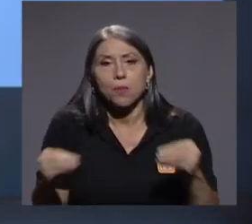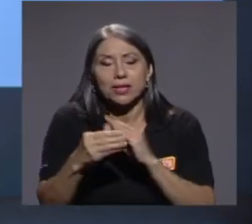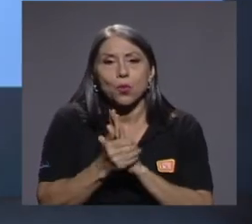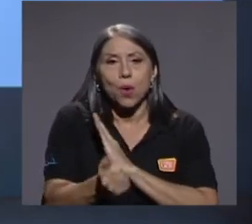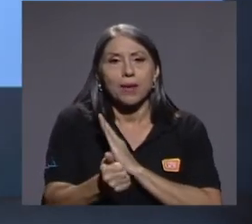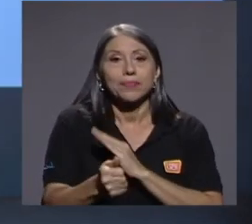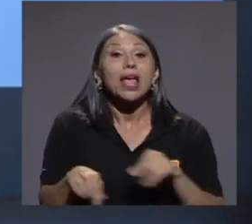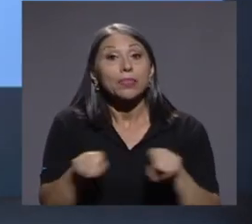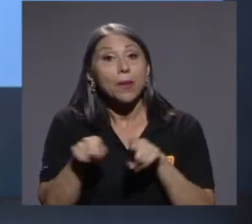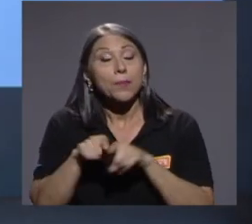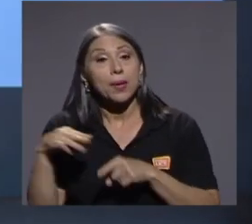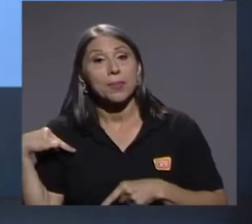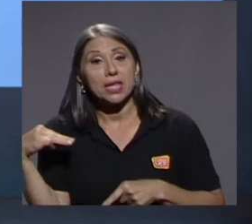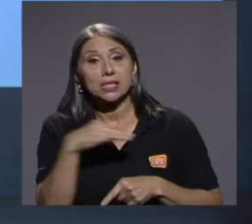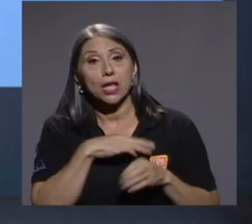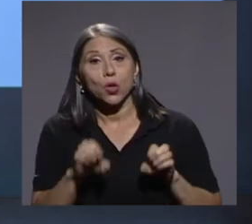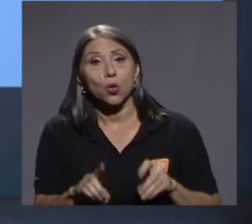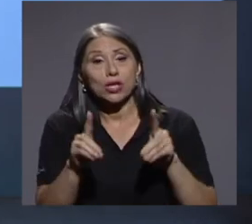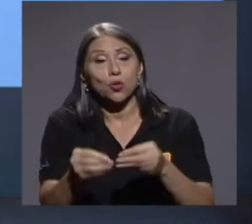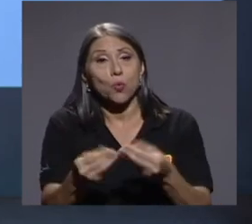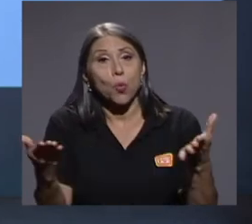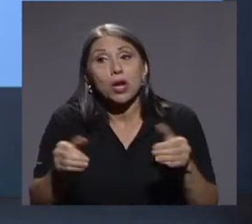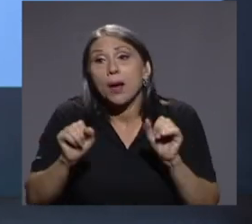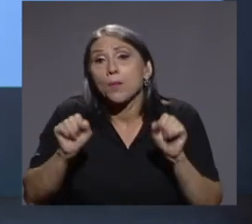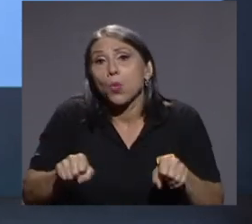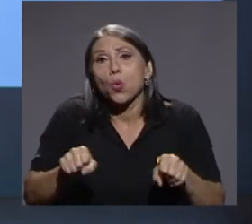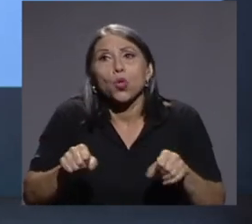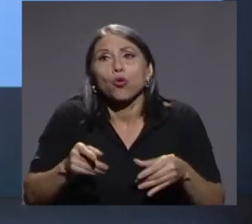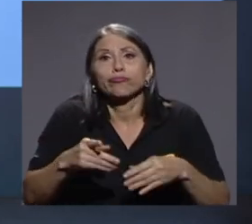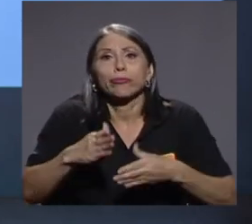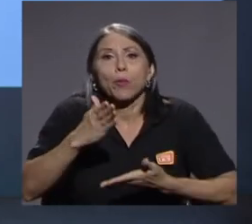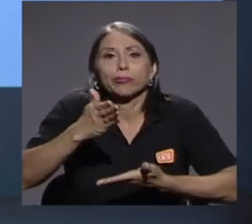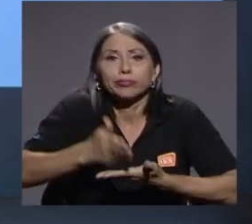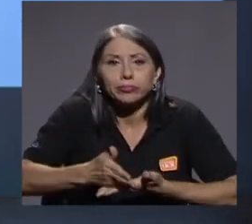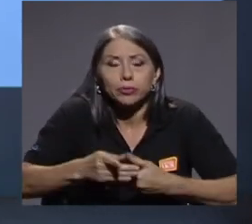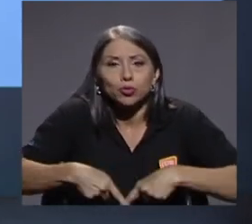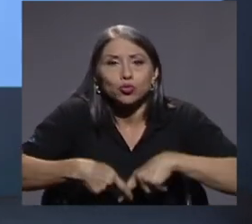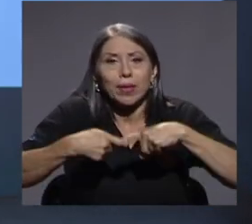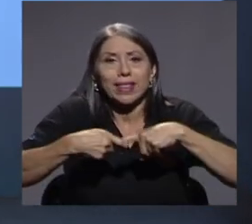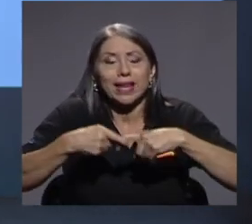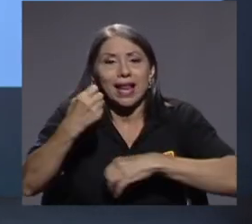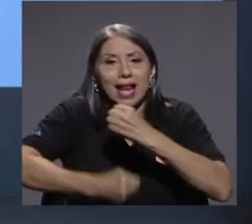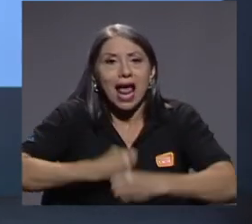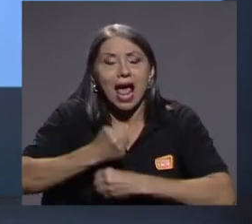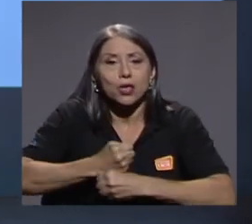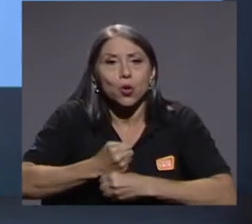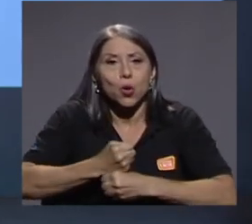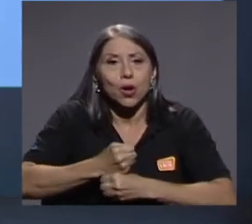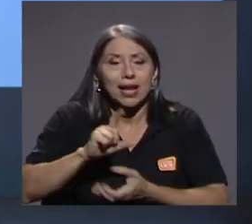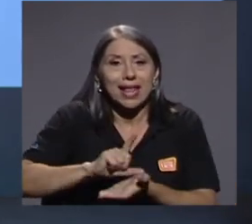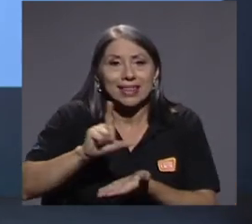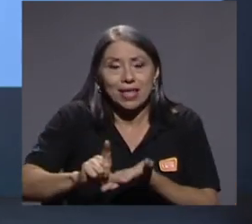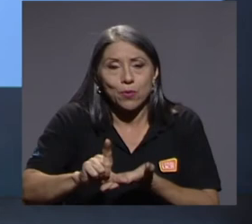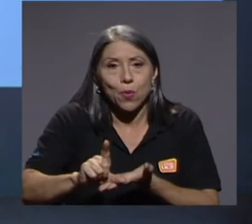Educación Pública pudo haber suspendido el año lectivo y haber reentrenado a sus